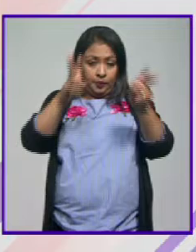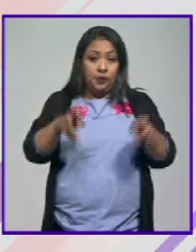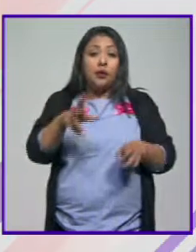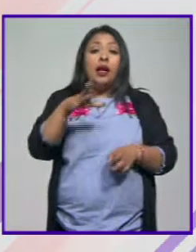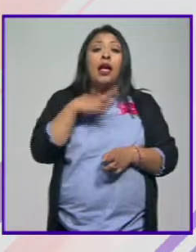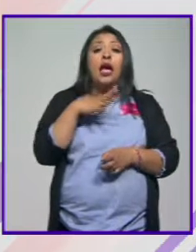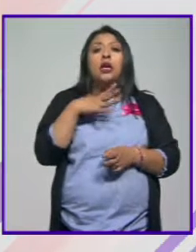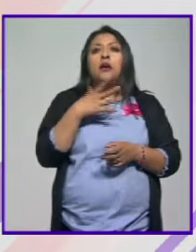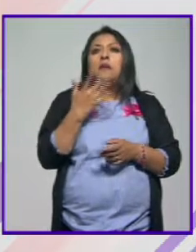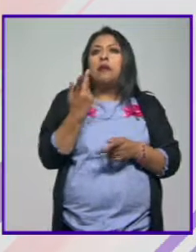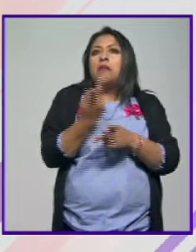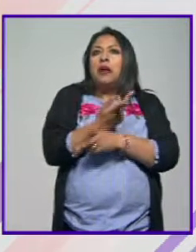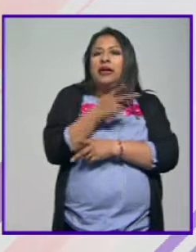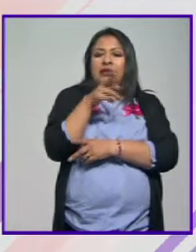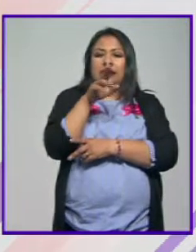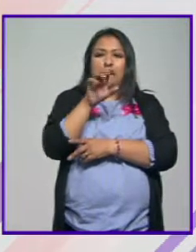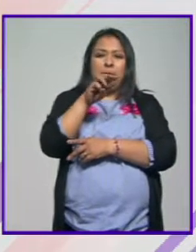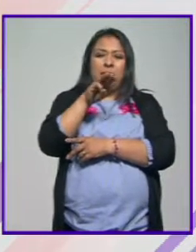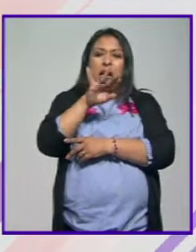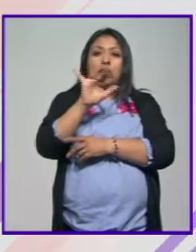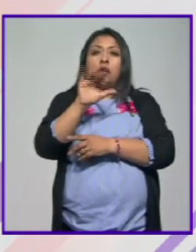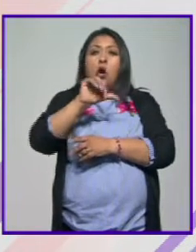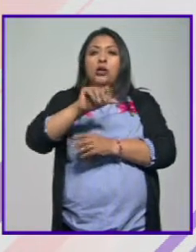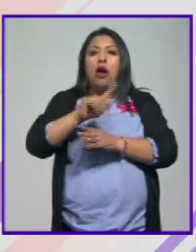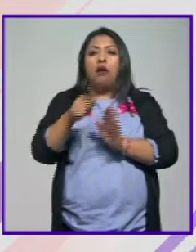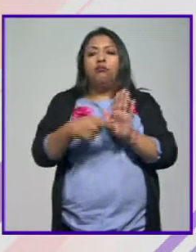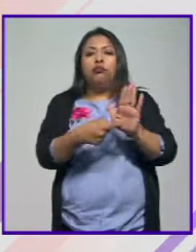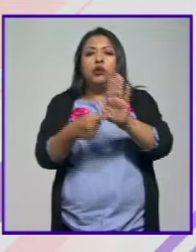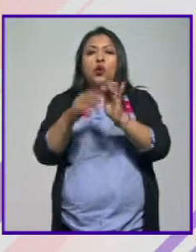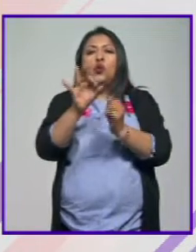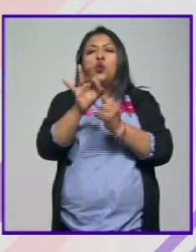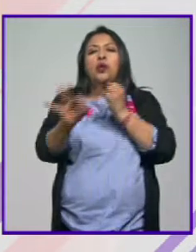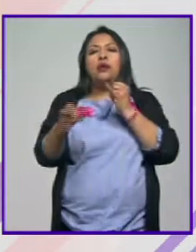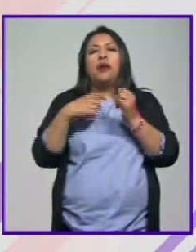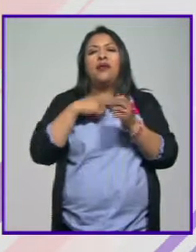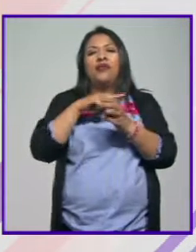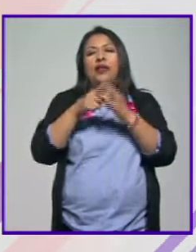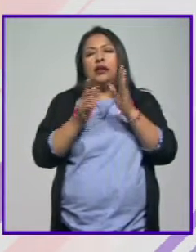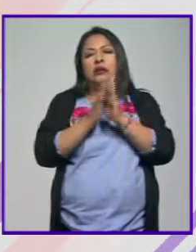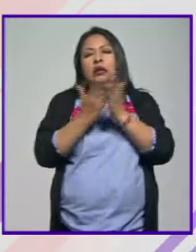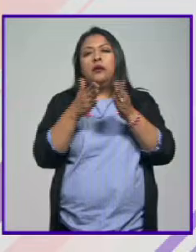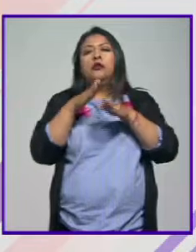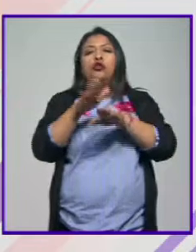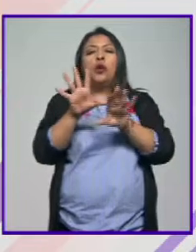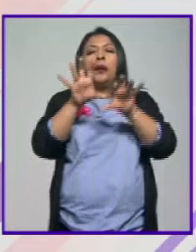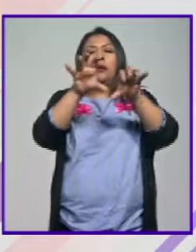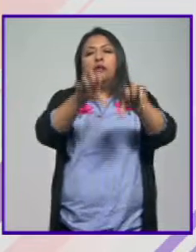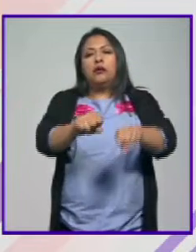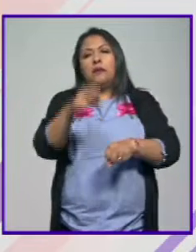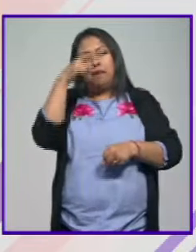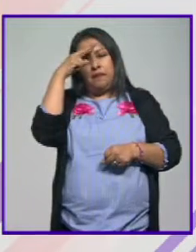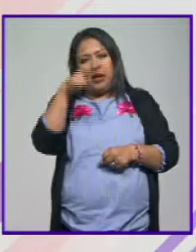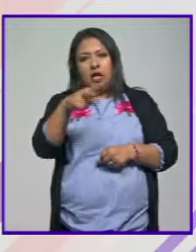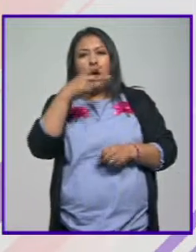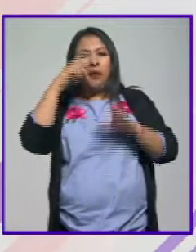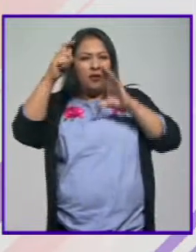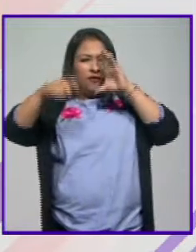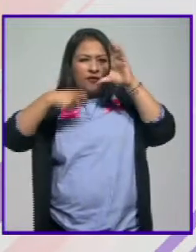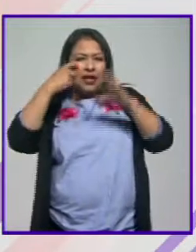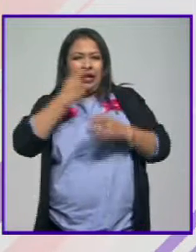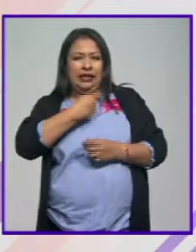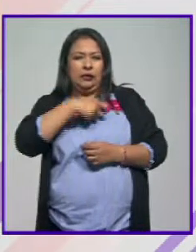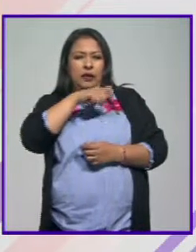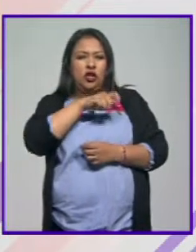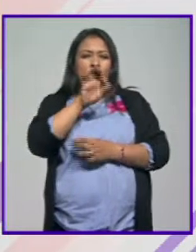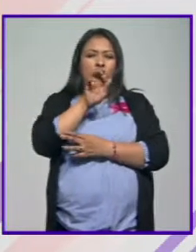el enigma de la Malinche ha sido revelado en la última entrega de su trilogía sobre la conquista de México, el cineasta español, Fernando